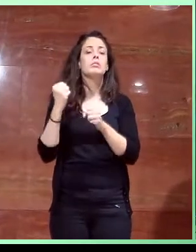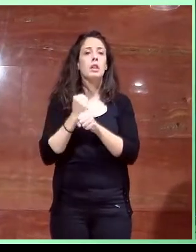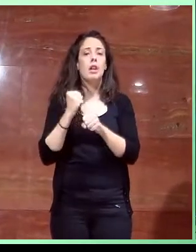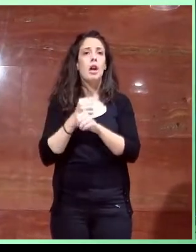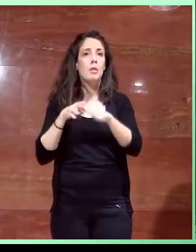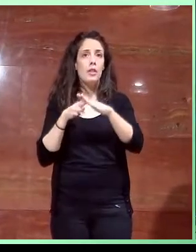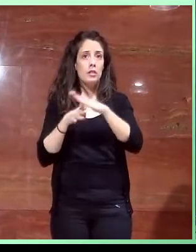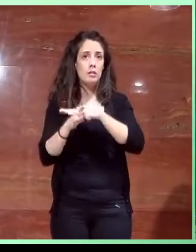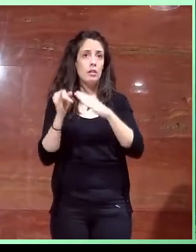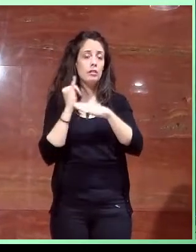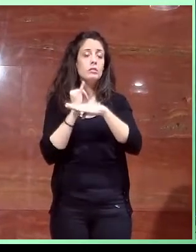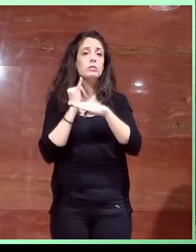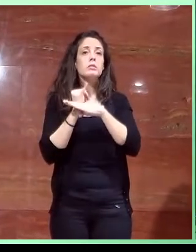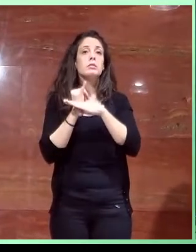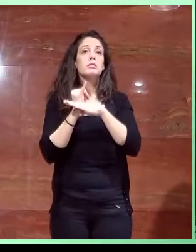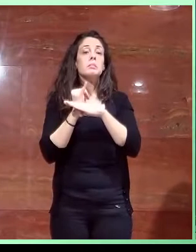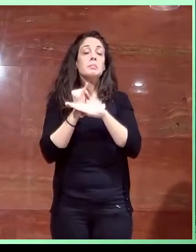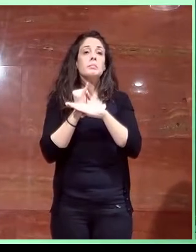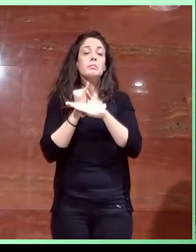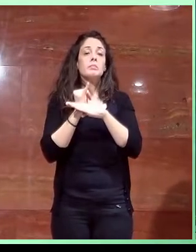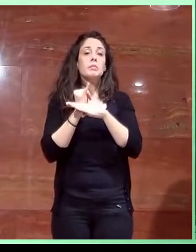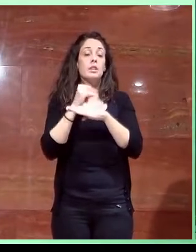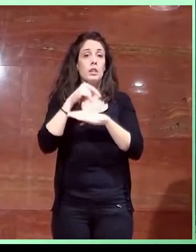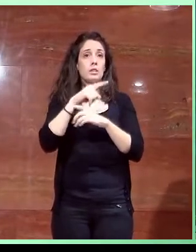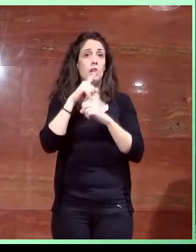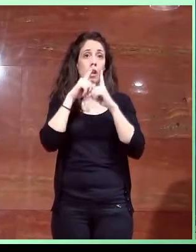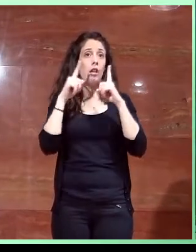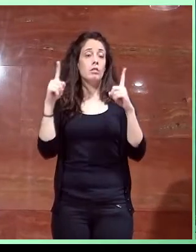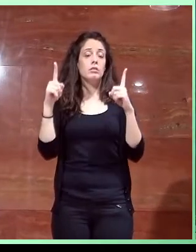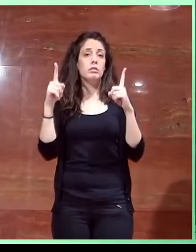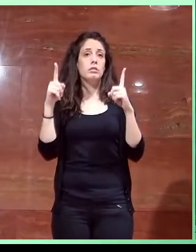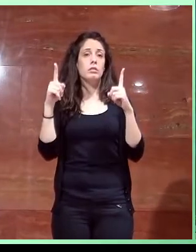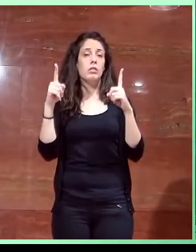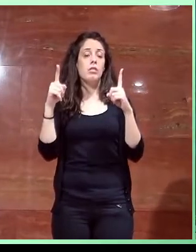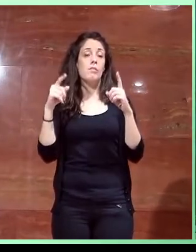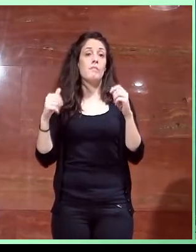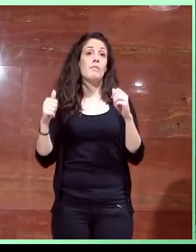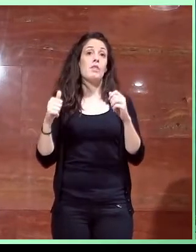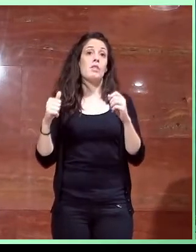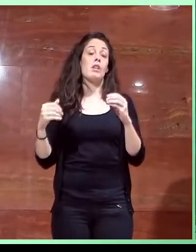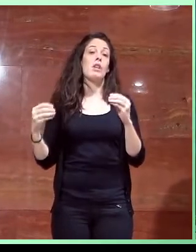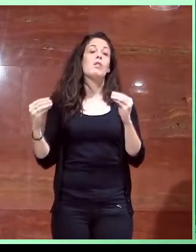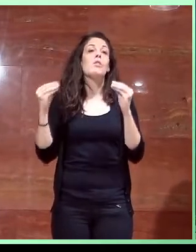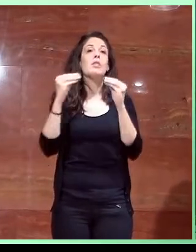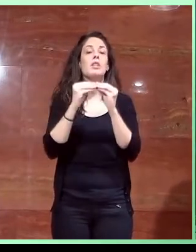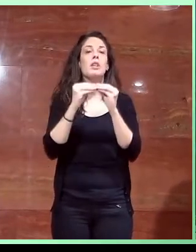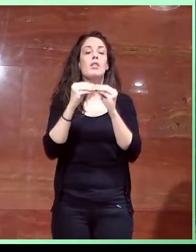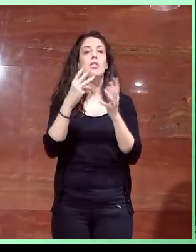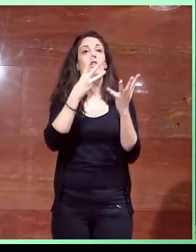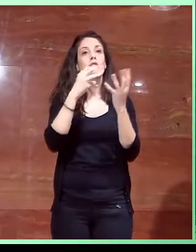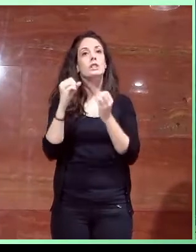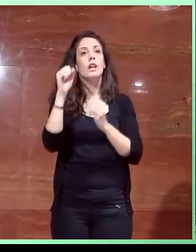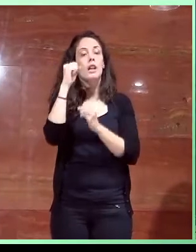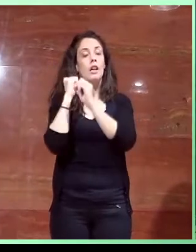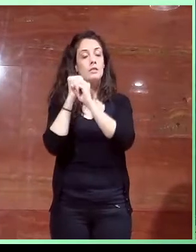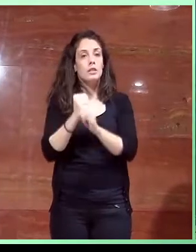en el Instituto, pues este año, que coincide con la conmemoración del 80 aniversario del Instituto,